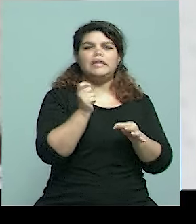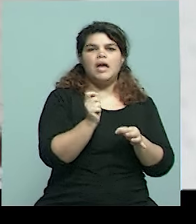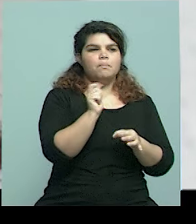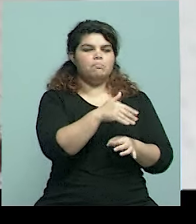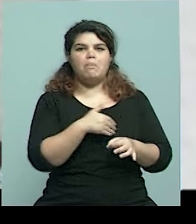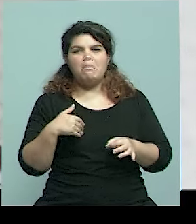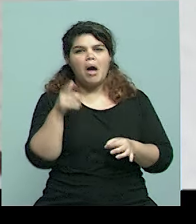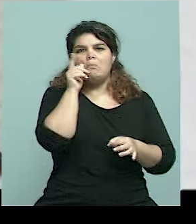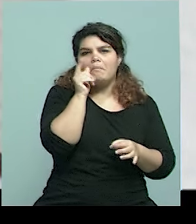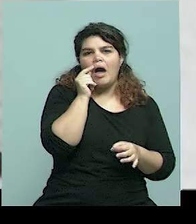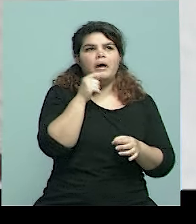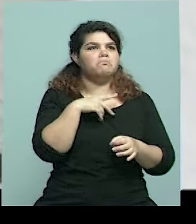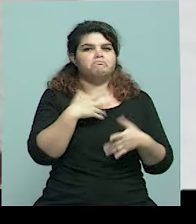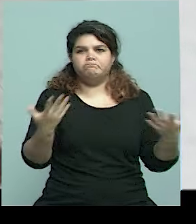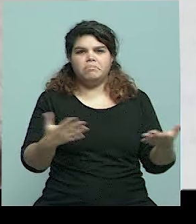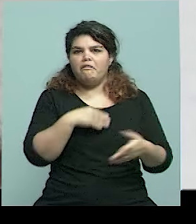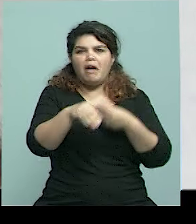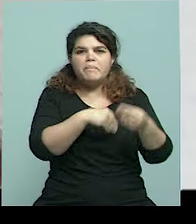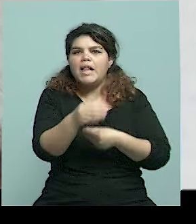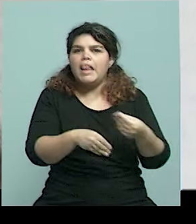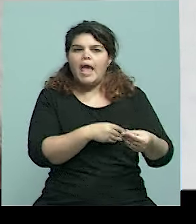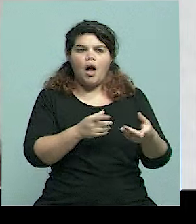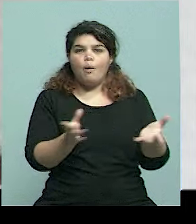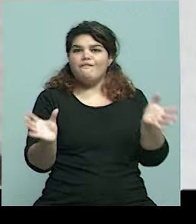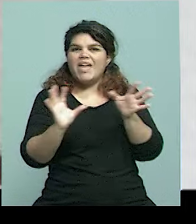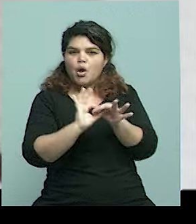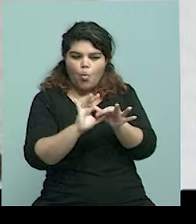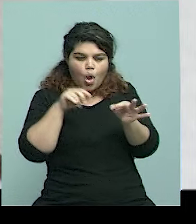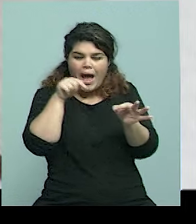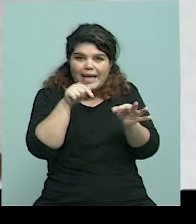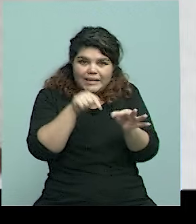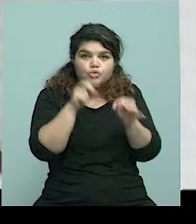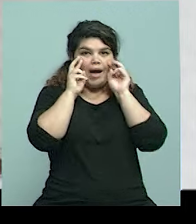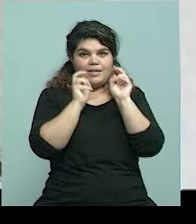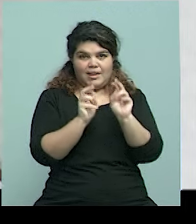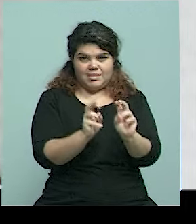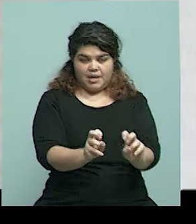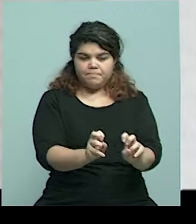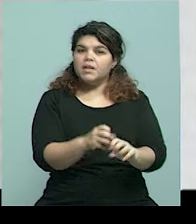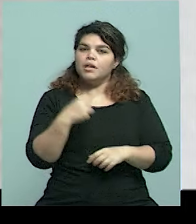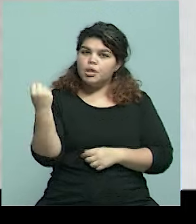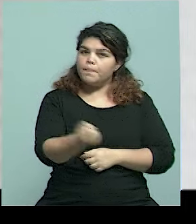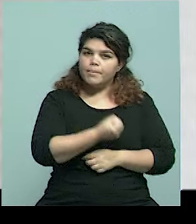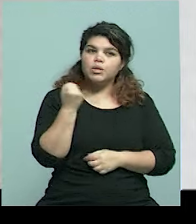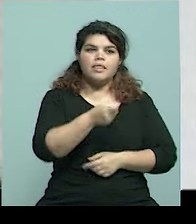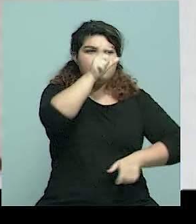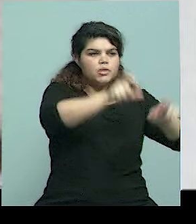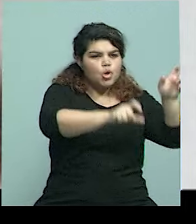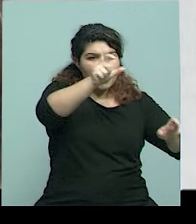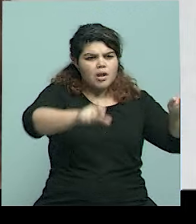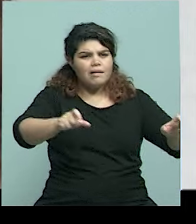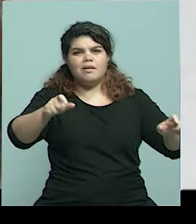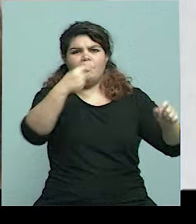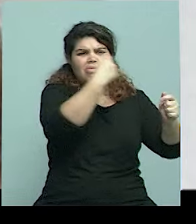pueden haber casos en los que ha sido necesario analizar múltiples personas hasta llegar